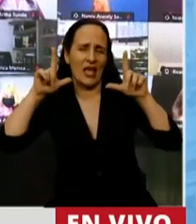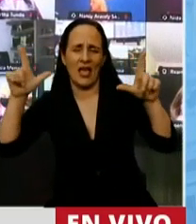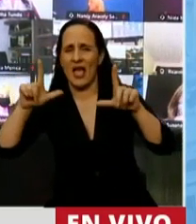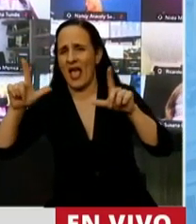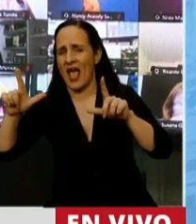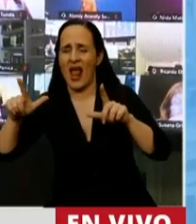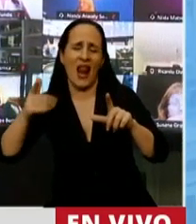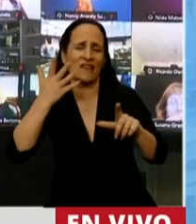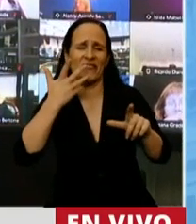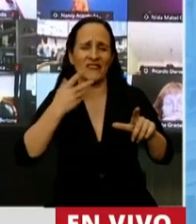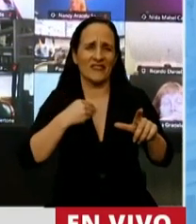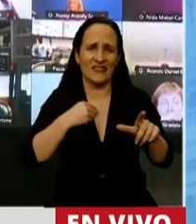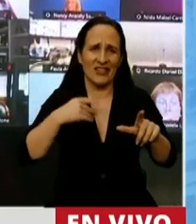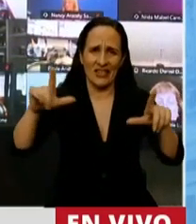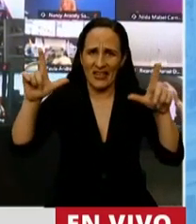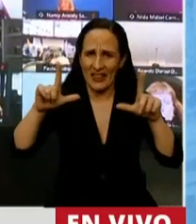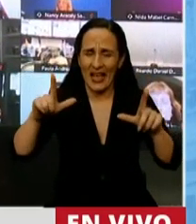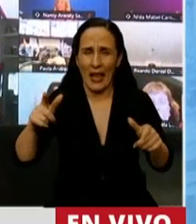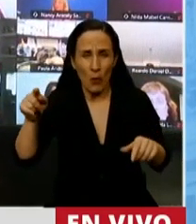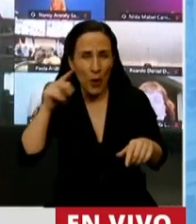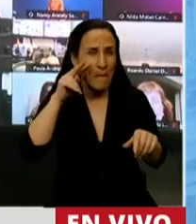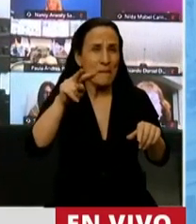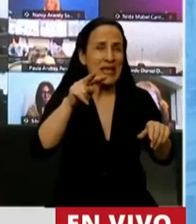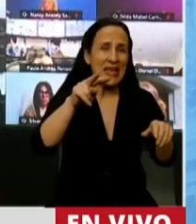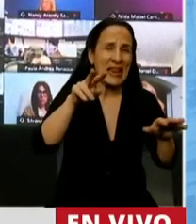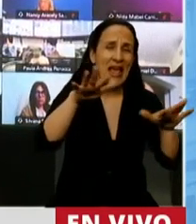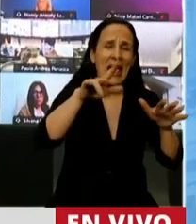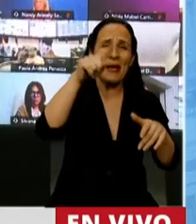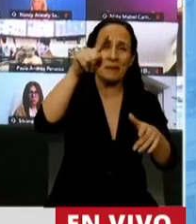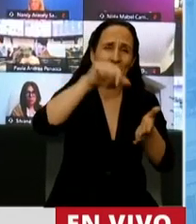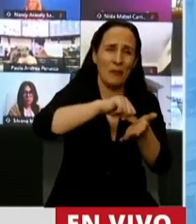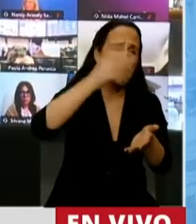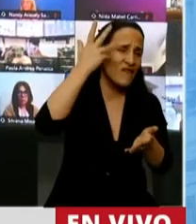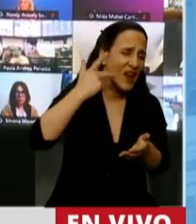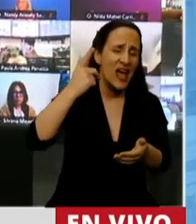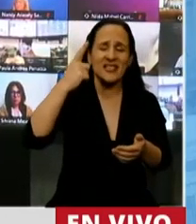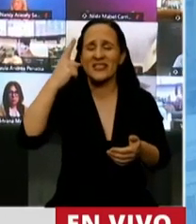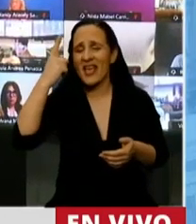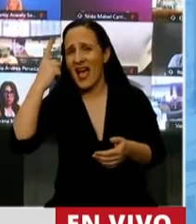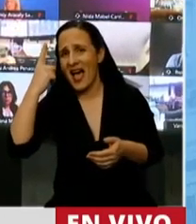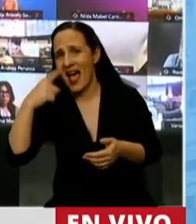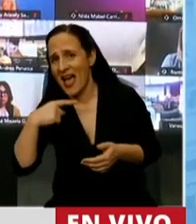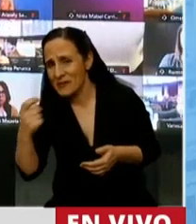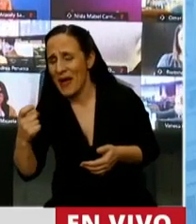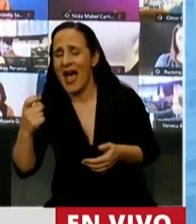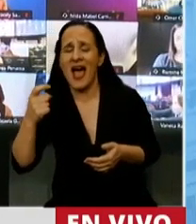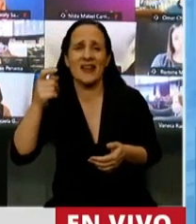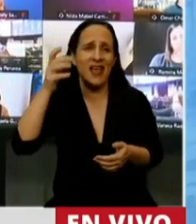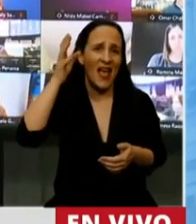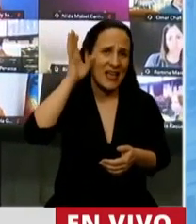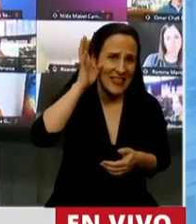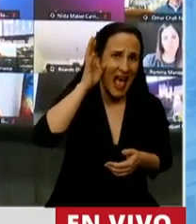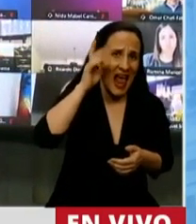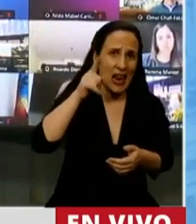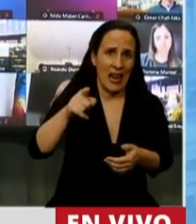En las vacunas es lo único que nos va permitir que no nos pase lo que le está pasando a Europa. A los dirigentes de la oposición les encanta